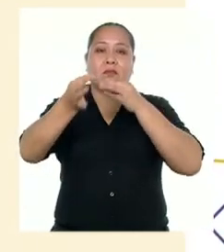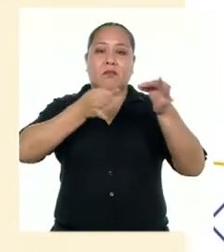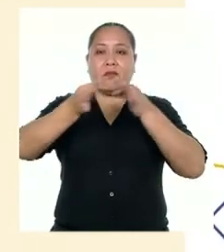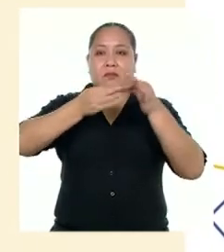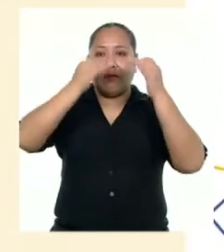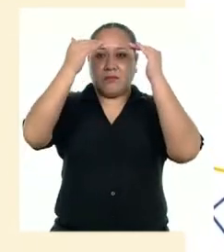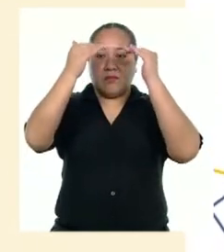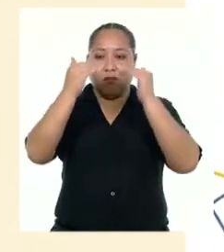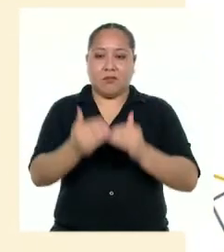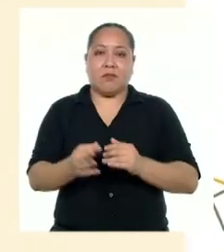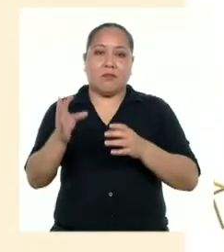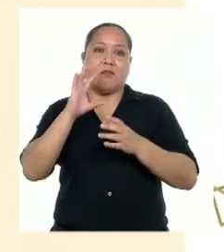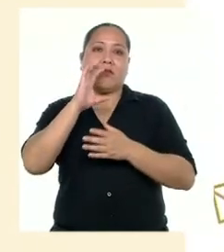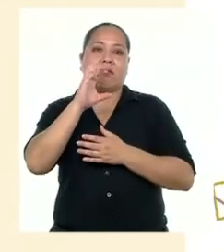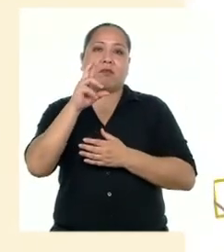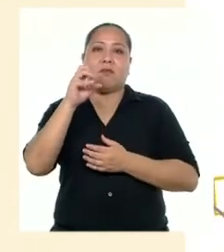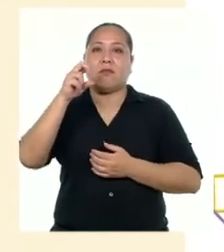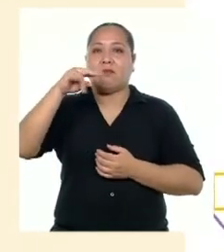nuestras crónicas.